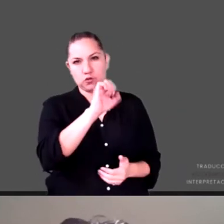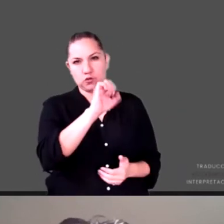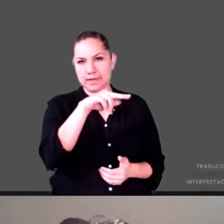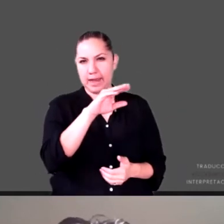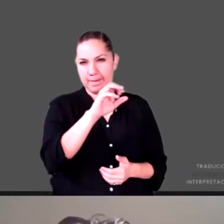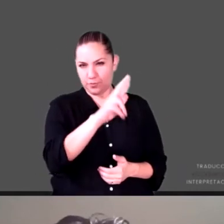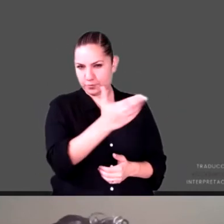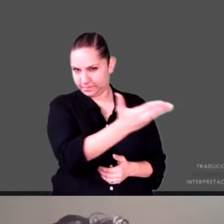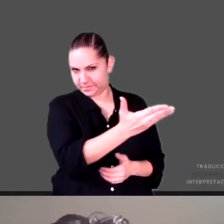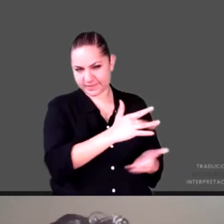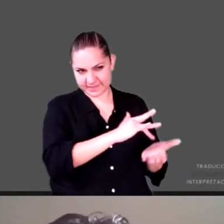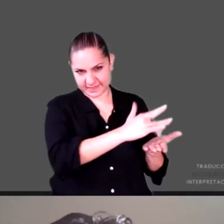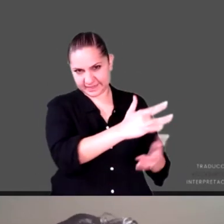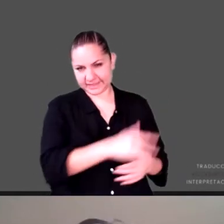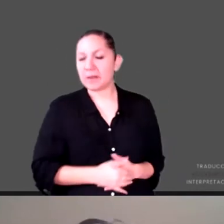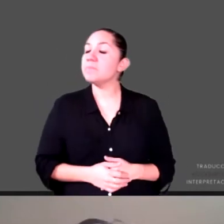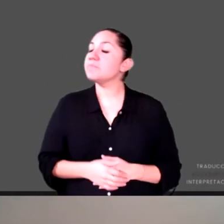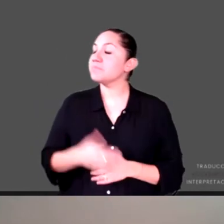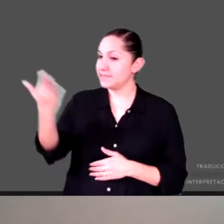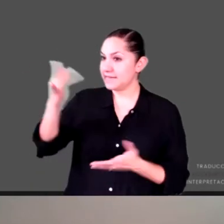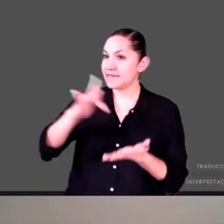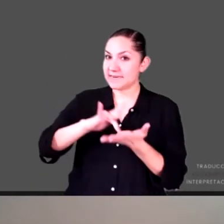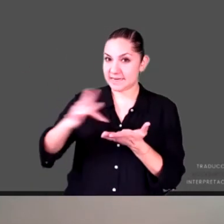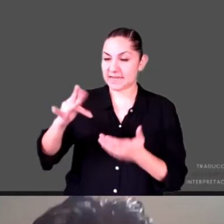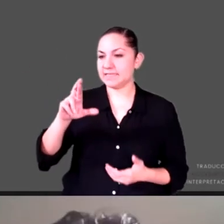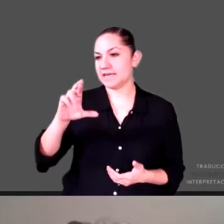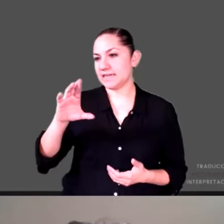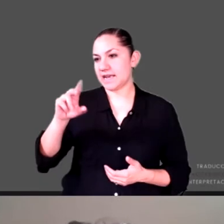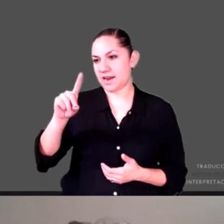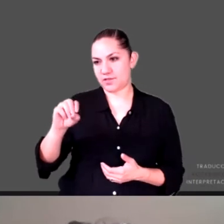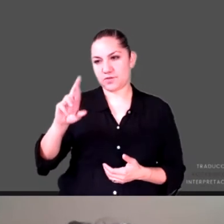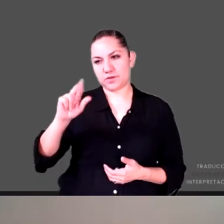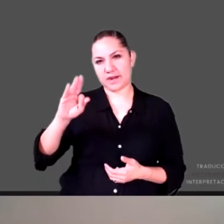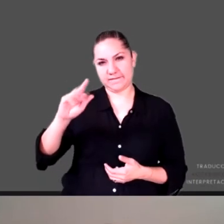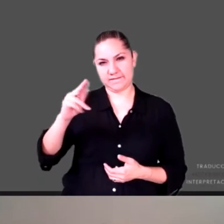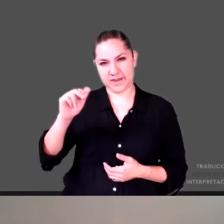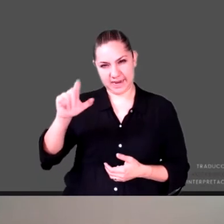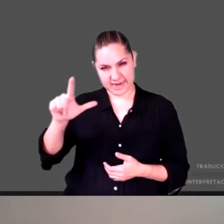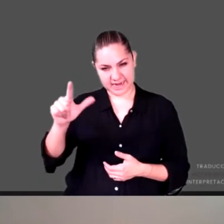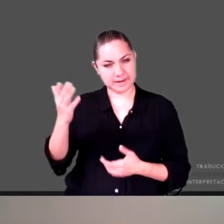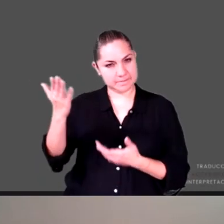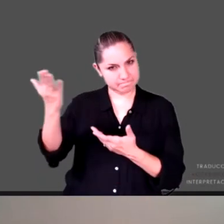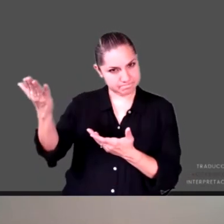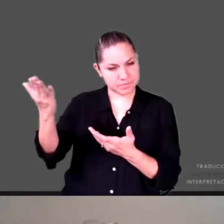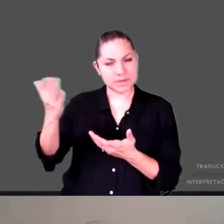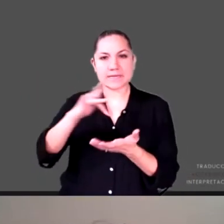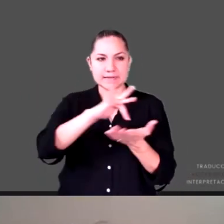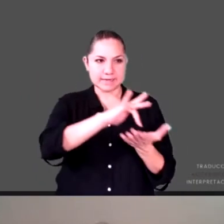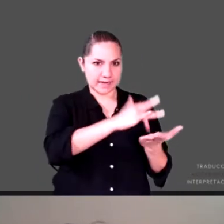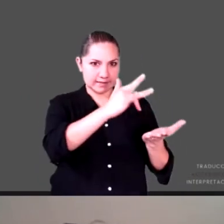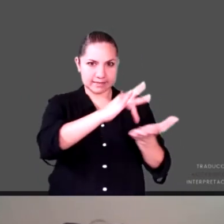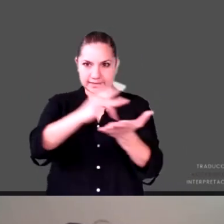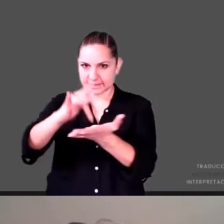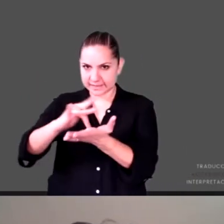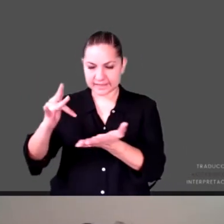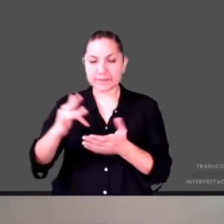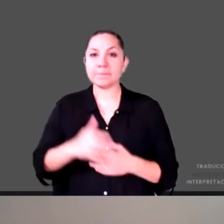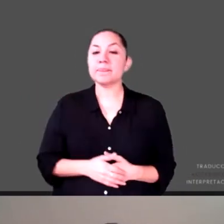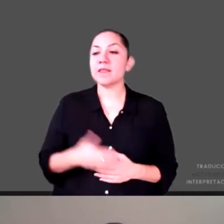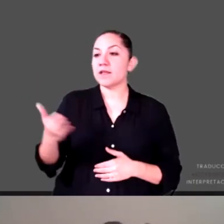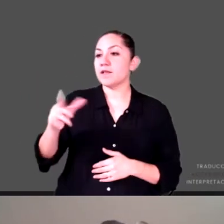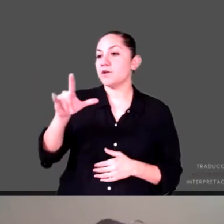Muchas gracias, Ricardo Rafael. Un gusto estar con las colegas Silvia Nova, el estimado Mario Luis Fuentes.